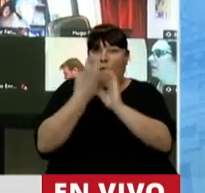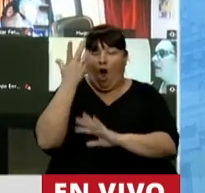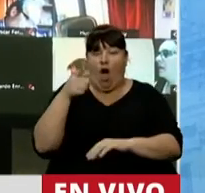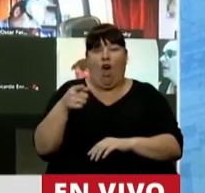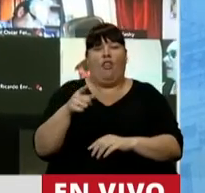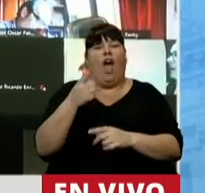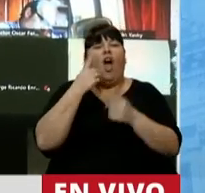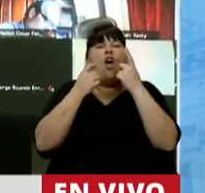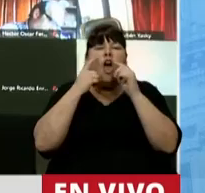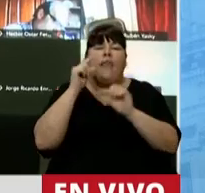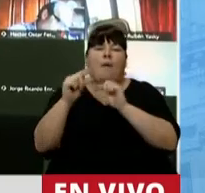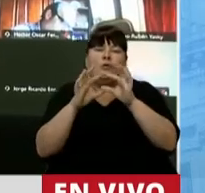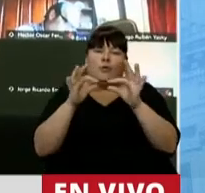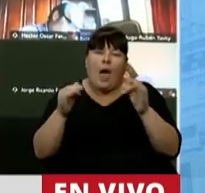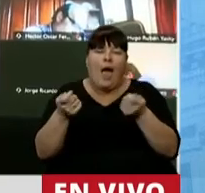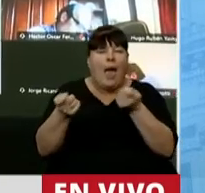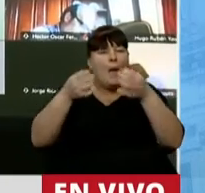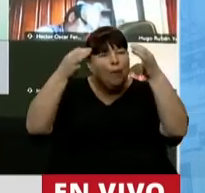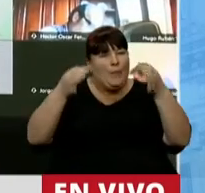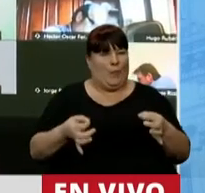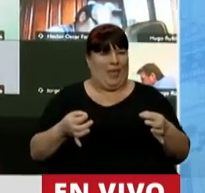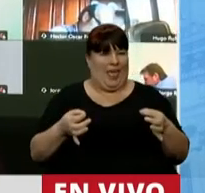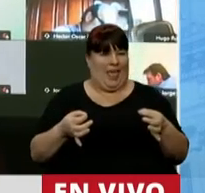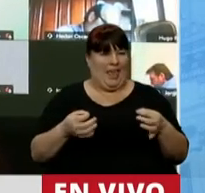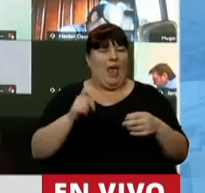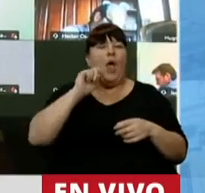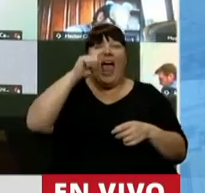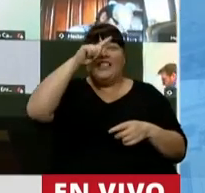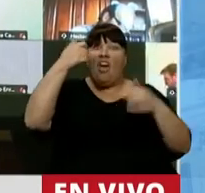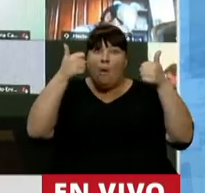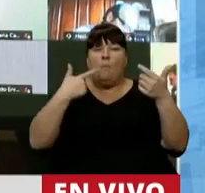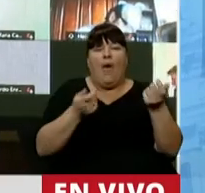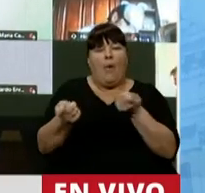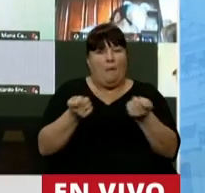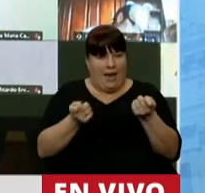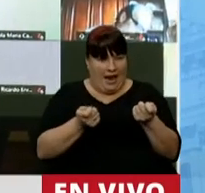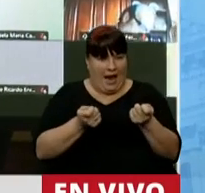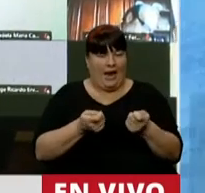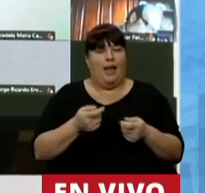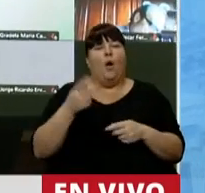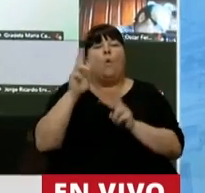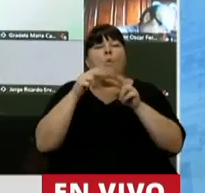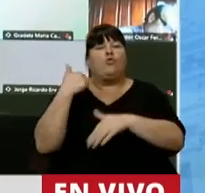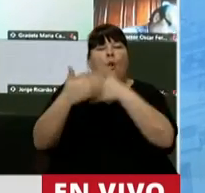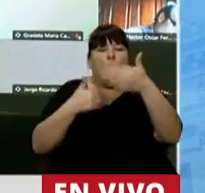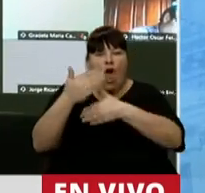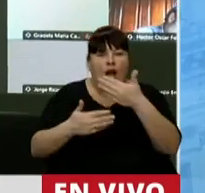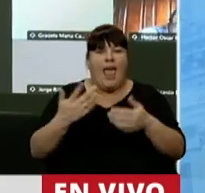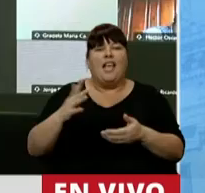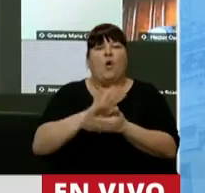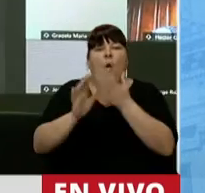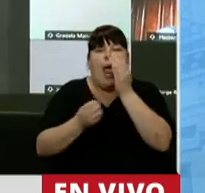regulado suave e inteligentemente por un buen Estado. En nombre del progreso, de los